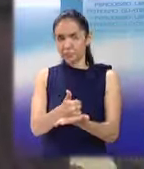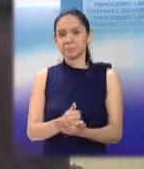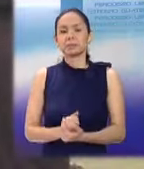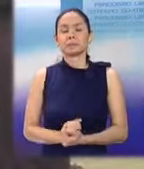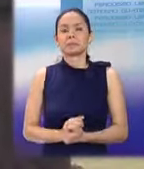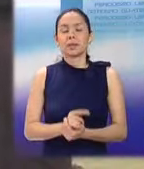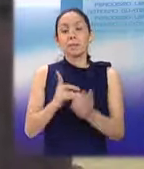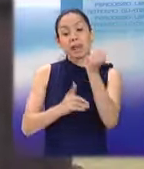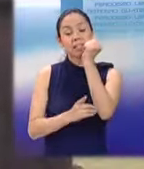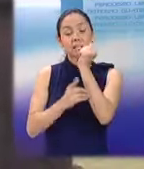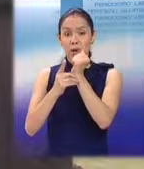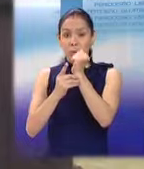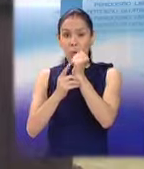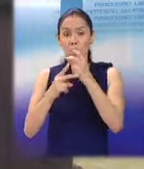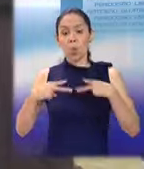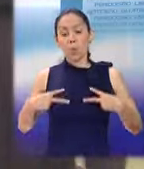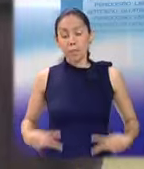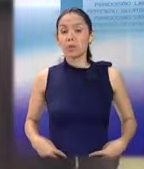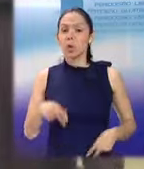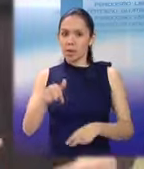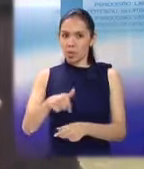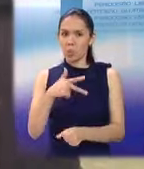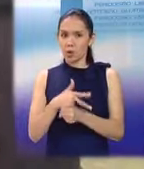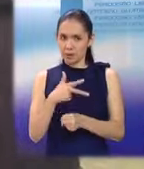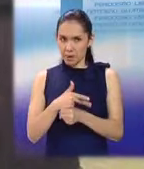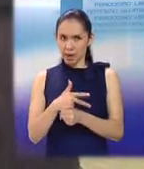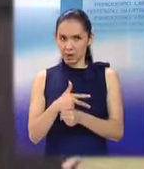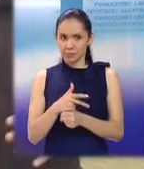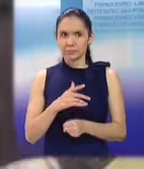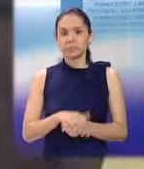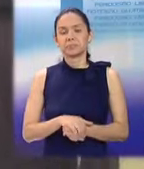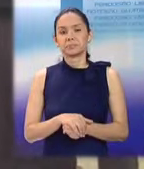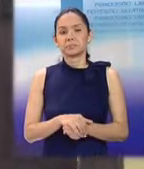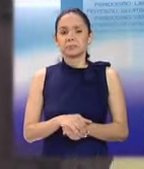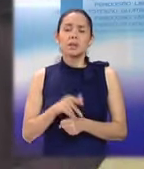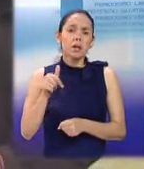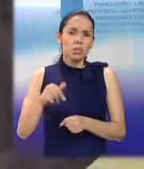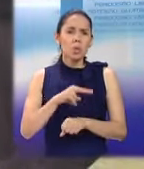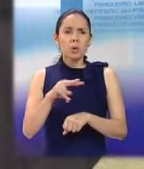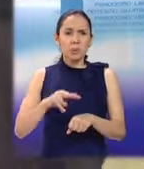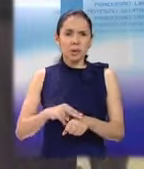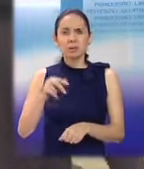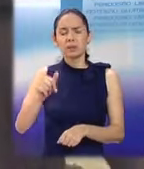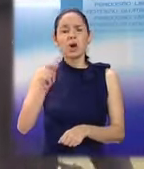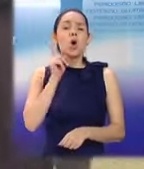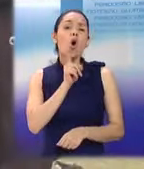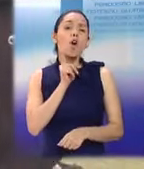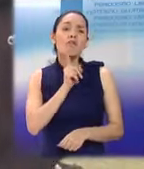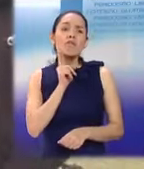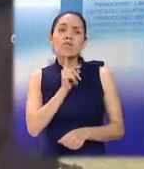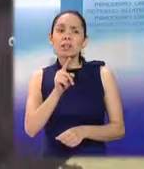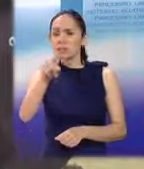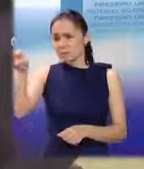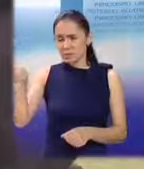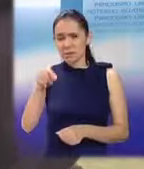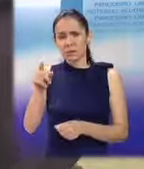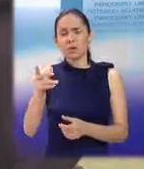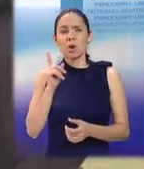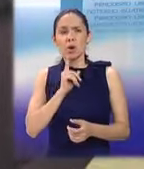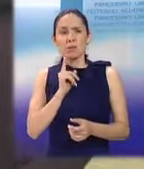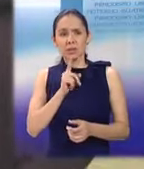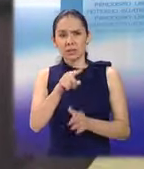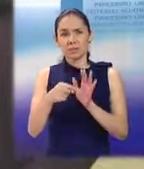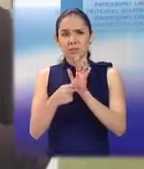desarrollo humano en Guatemala y normalmente los jóvenes japoneses no